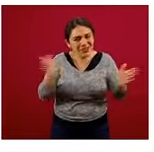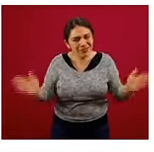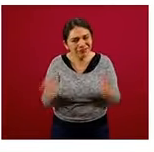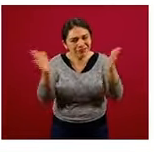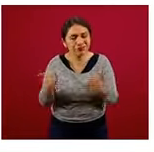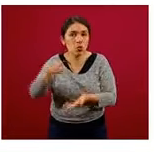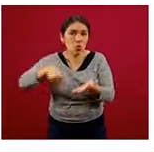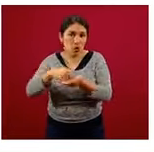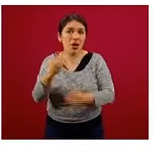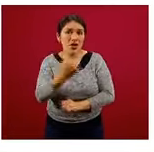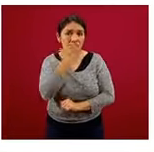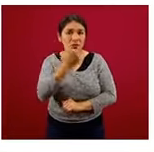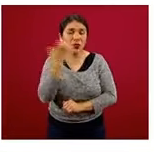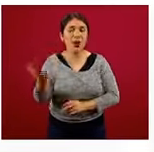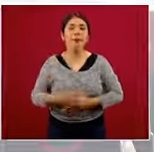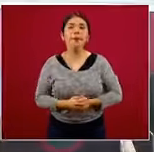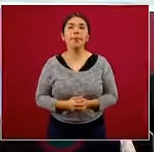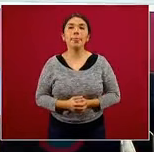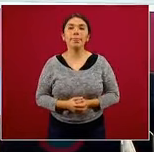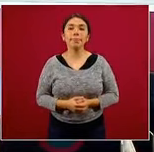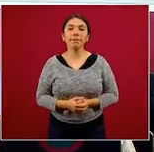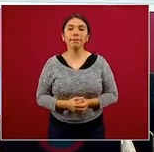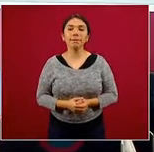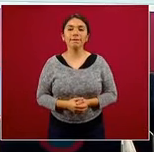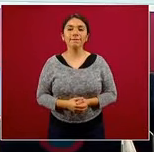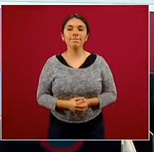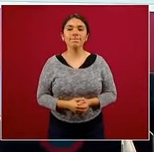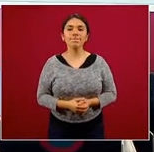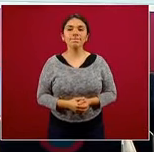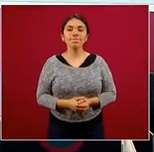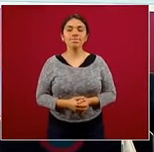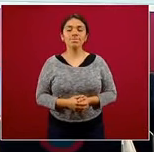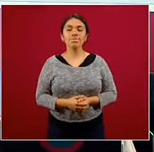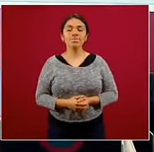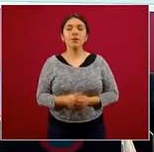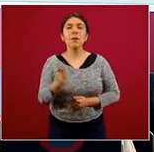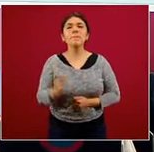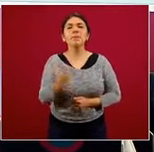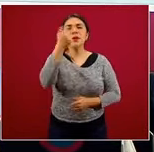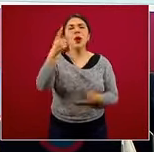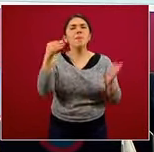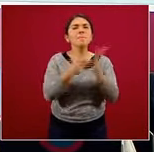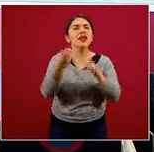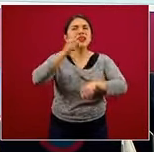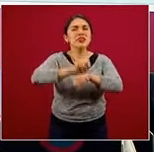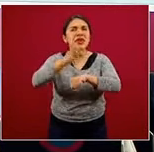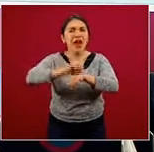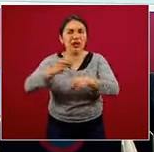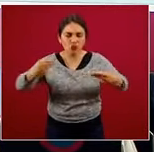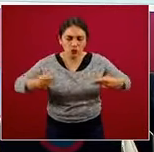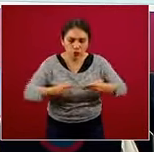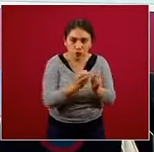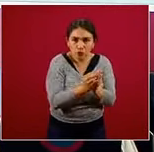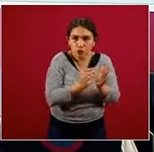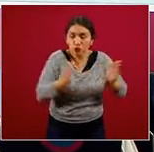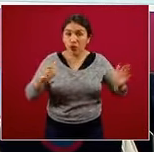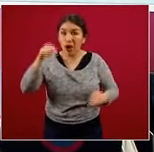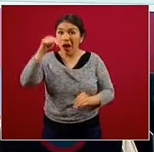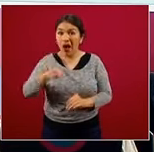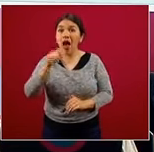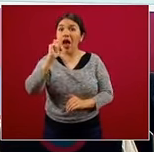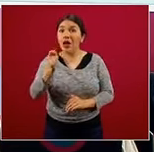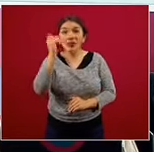en la escuela. La siguiente, por favor. Los primeros mil días de vida son